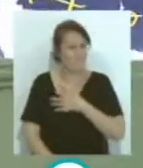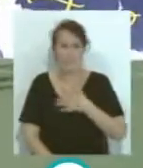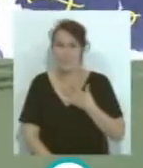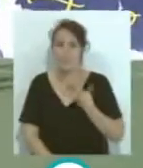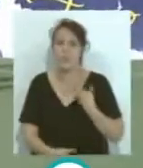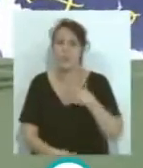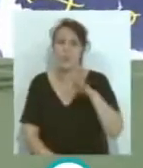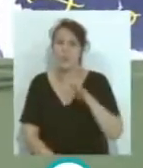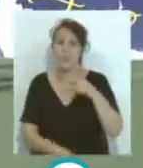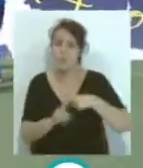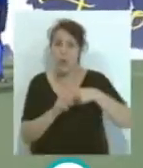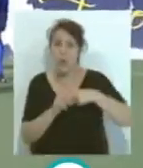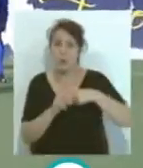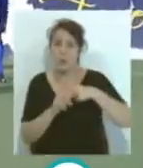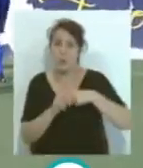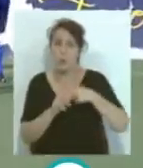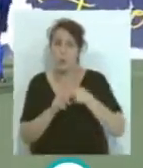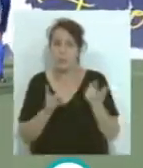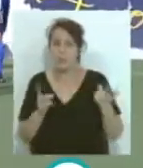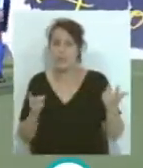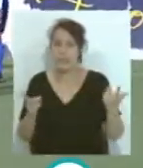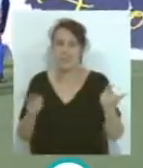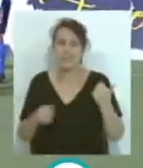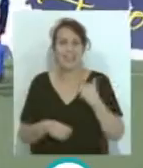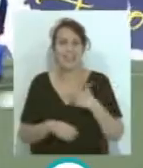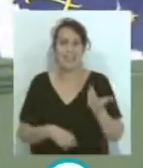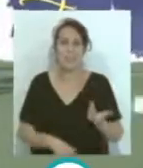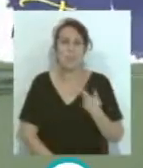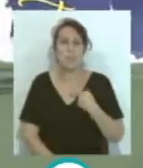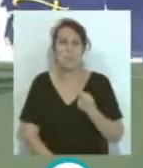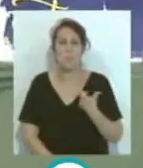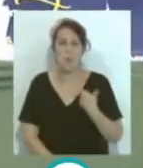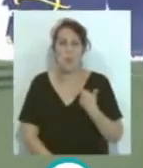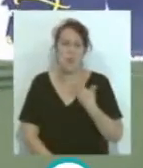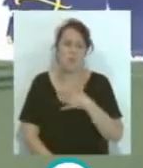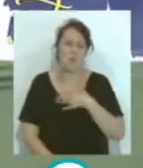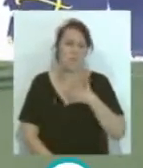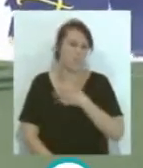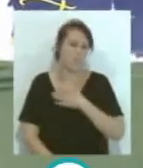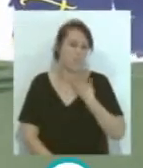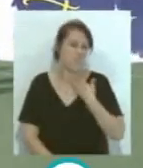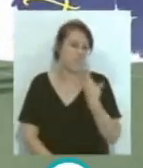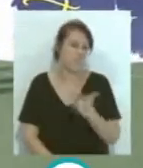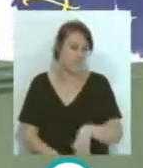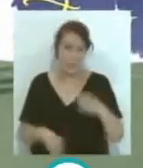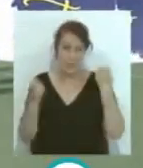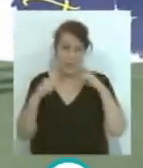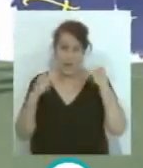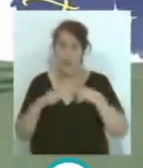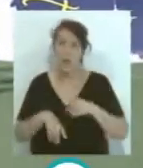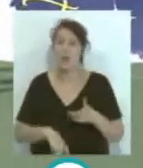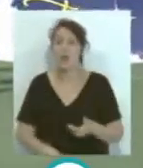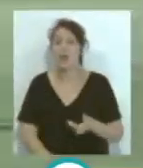con la temperatura que hace... ...ya la verdad es que se hace bastante desagradable... ...el entrenar... ...en su caso trabajar